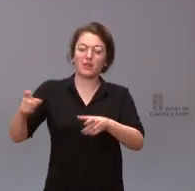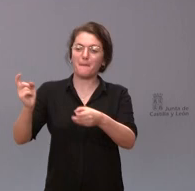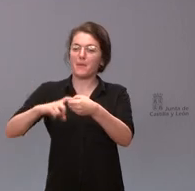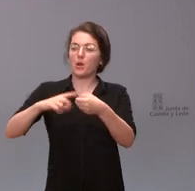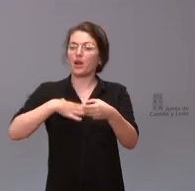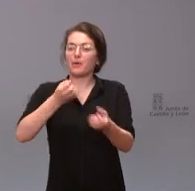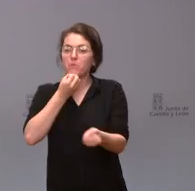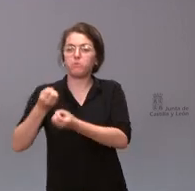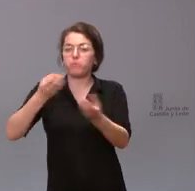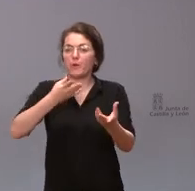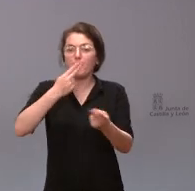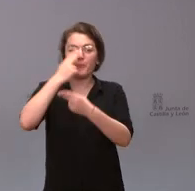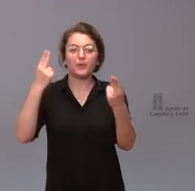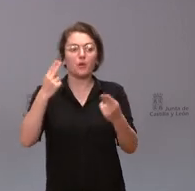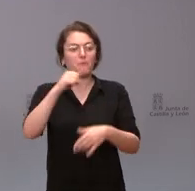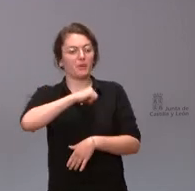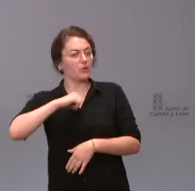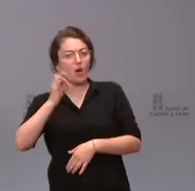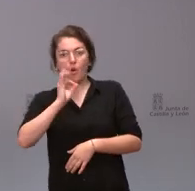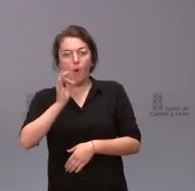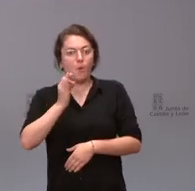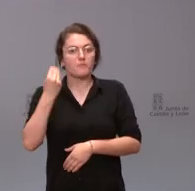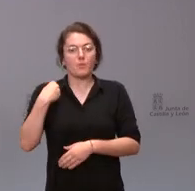a título personal o a título del partido al que representa